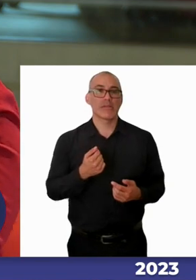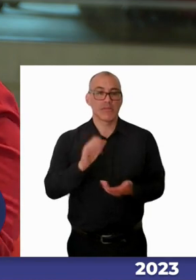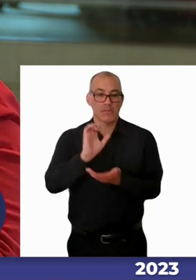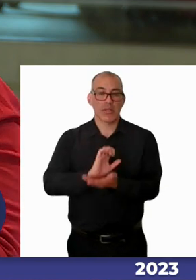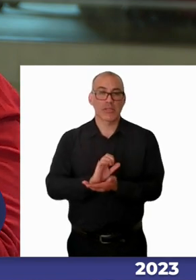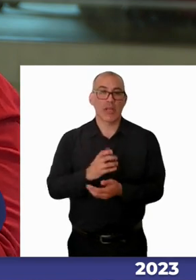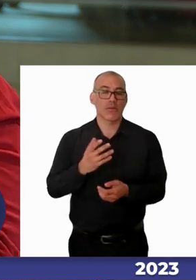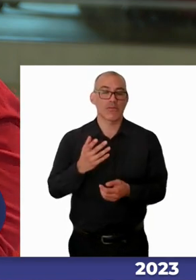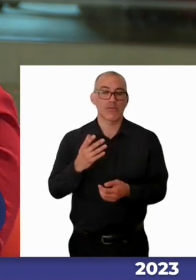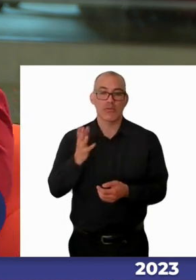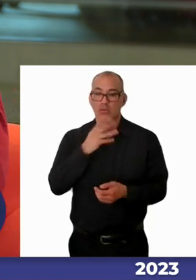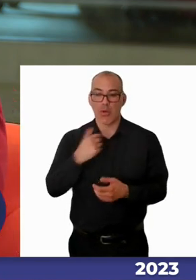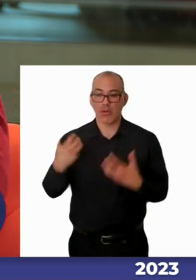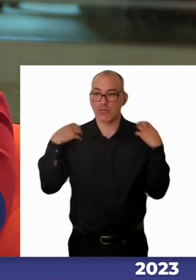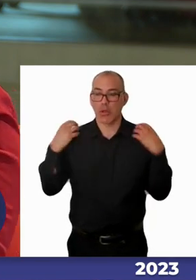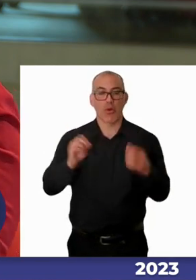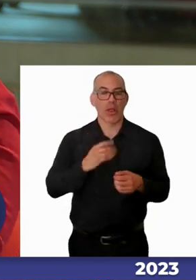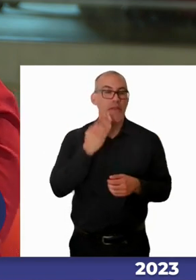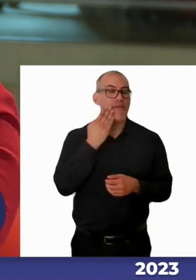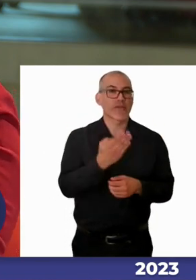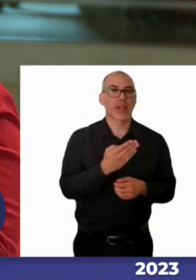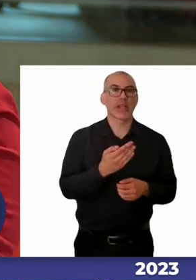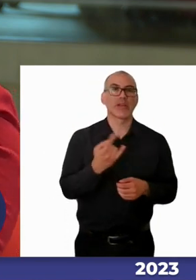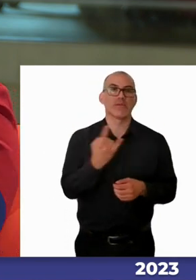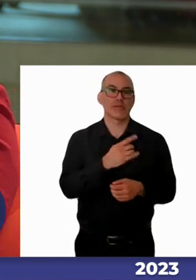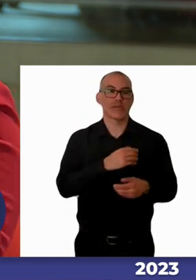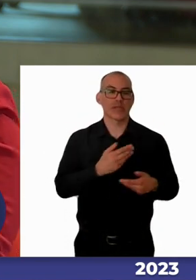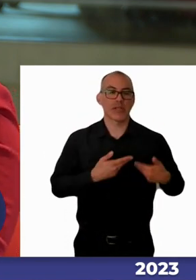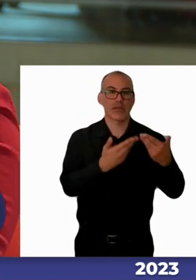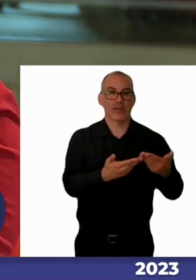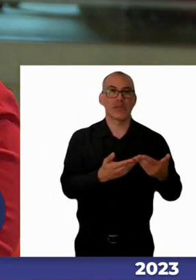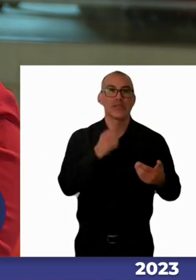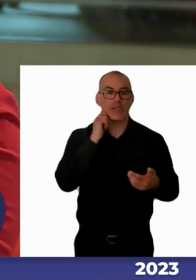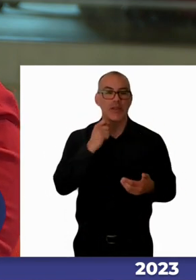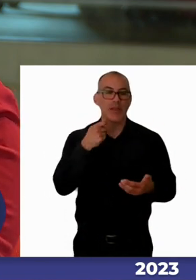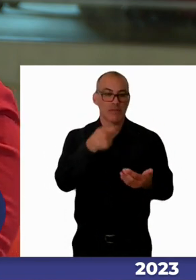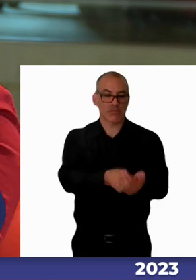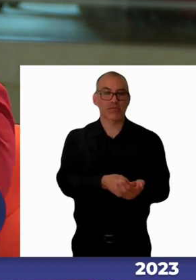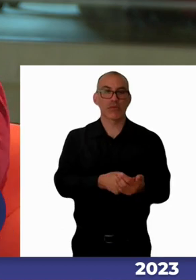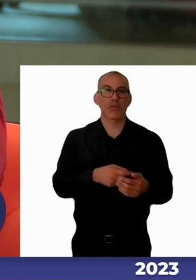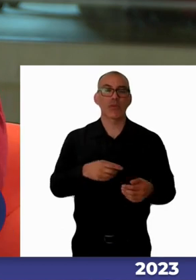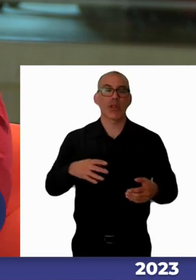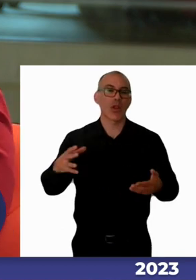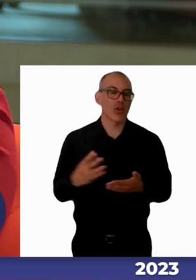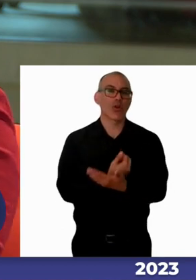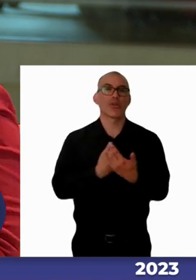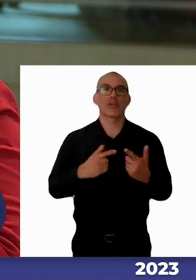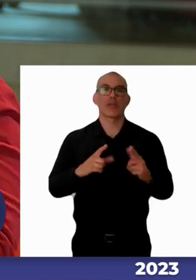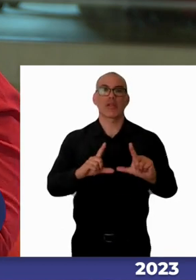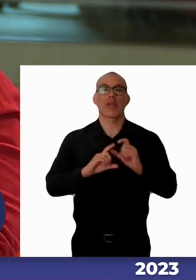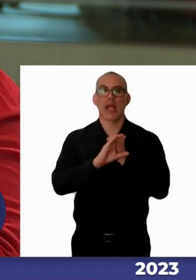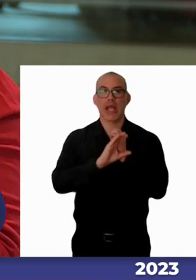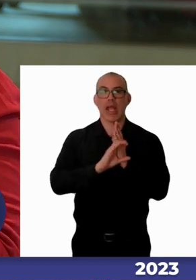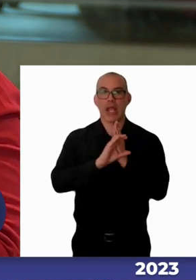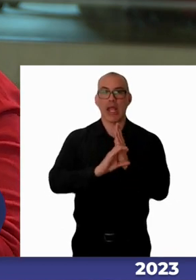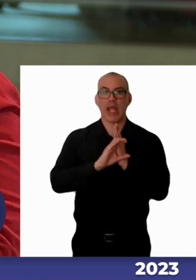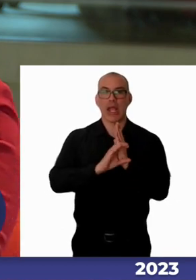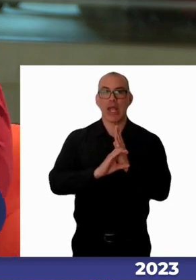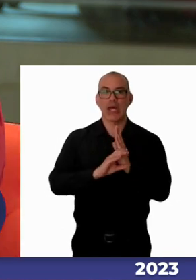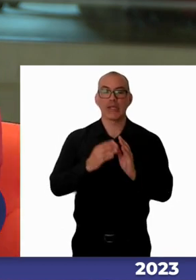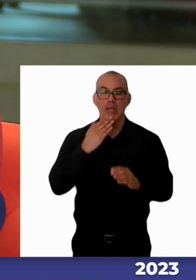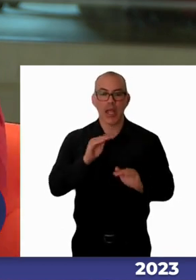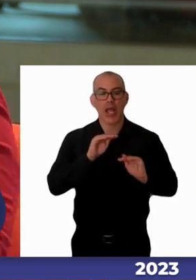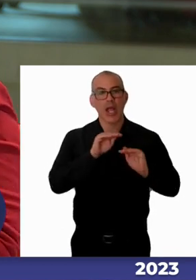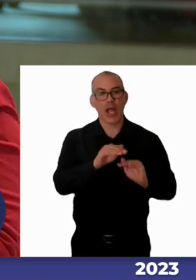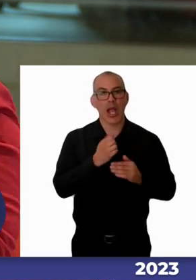esta beca asegura un financiamiento para que termine su carrera universitaria cuenta con apoyos con ajustes razonables cuenta